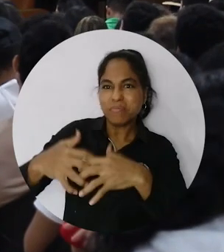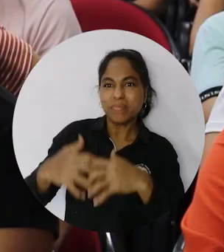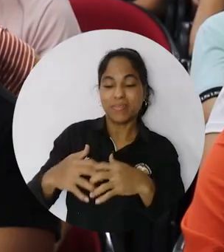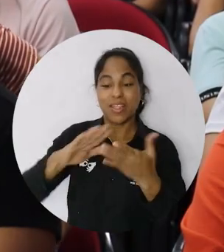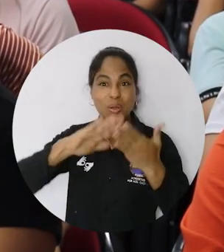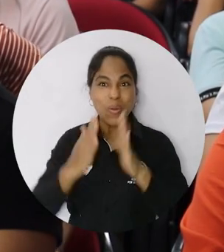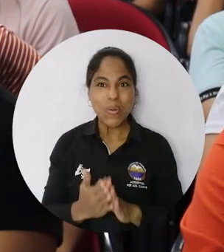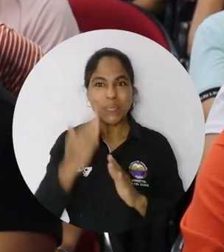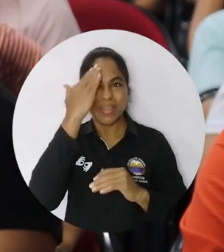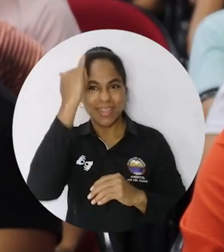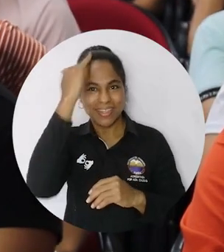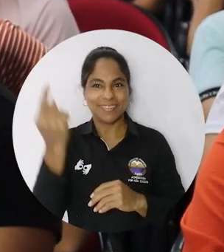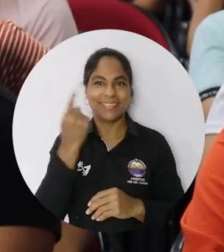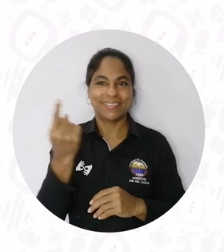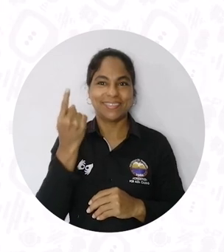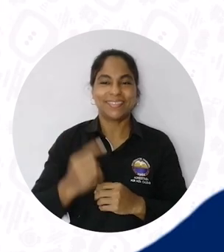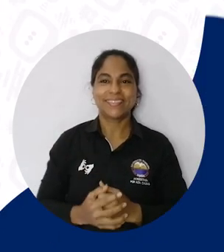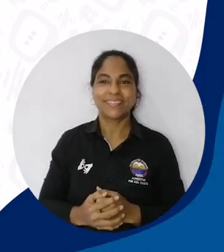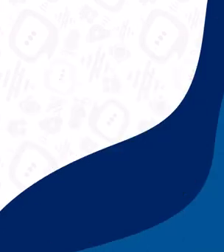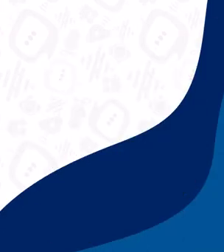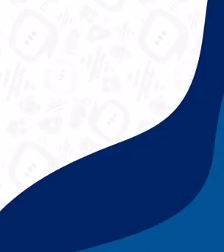empresarial y comunidad académica en general.